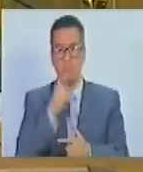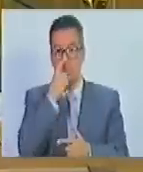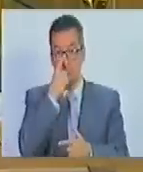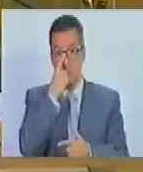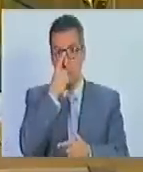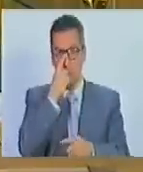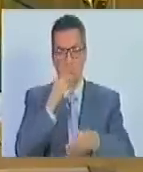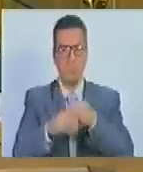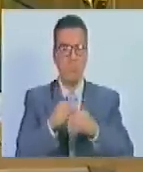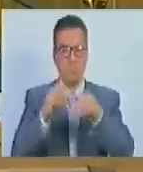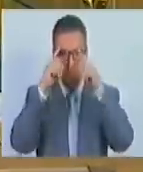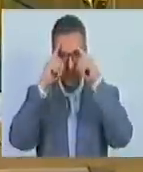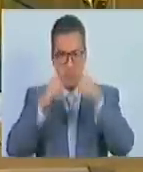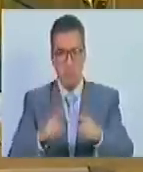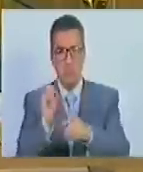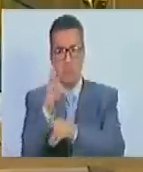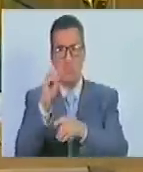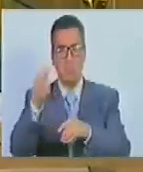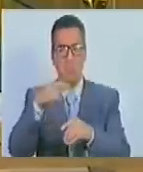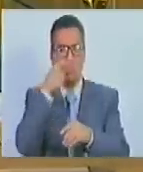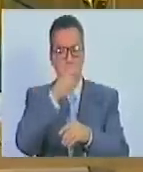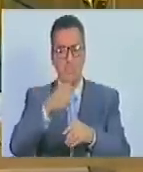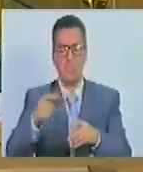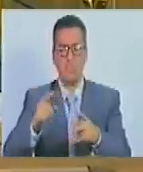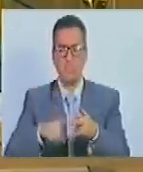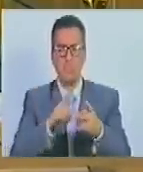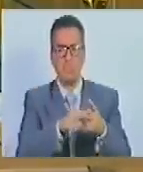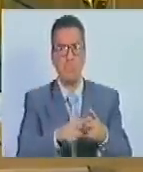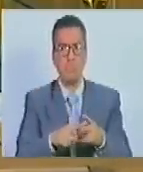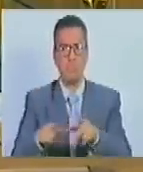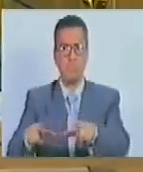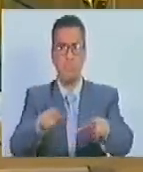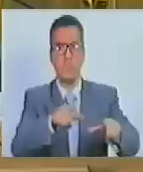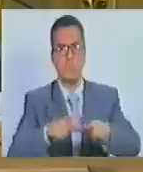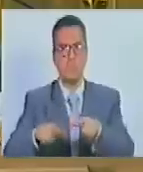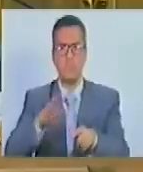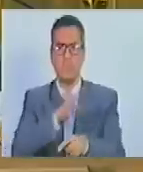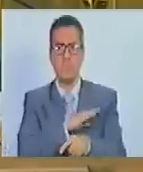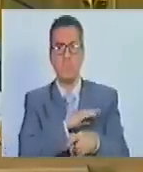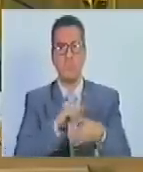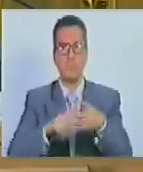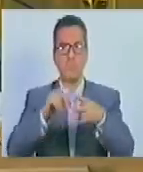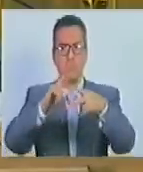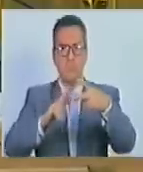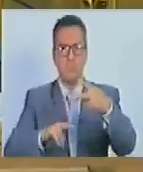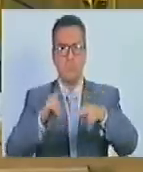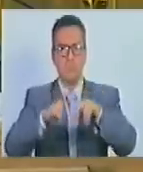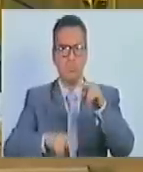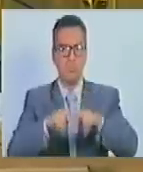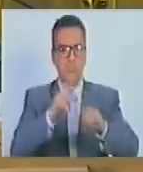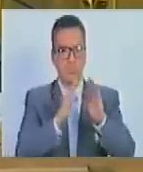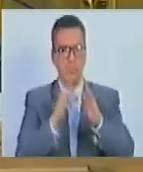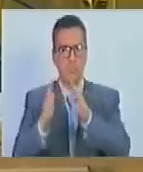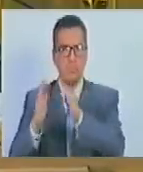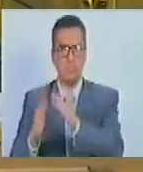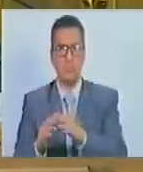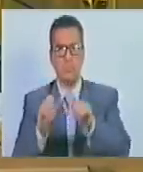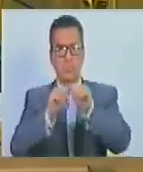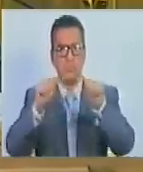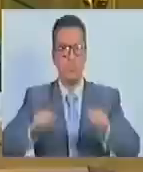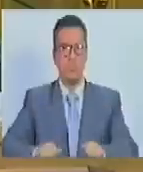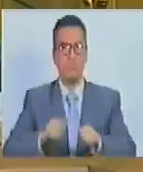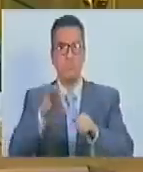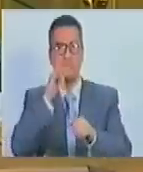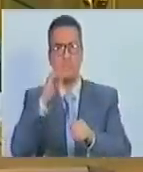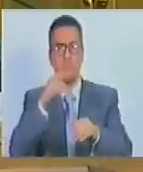Ejecutar las decisiones de la Asamblea de Ciudadanos y Ciudadanos en el área de su competencia. 2. Crear y organizar el sistema de información